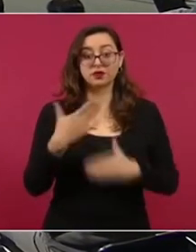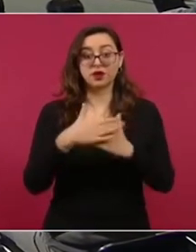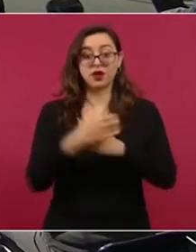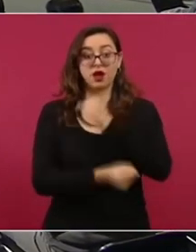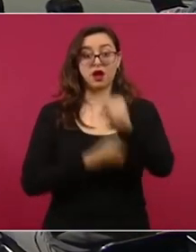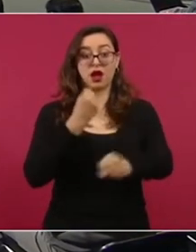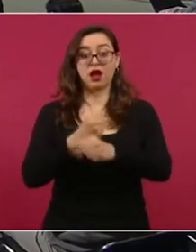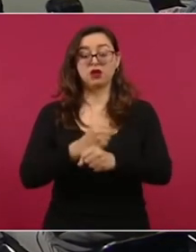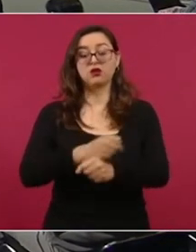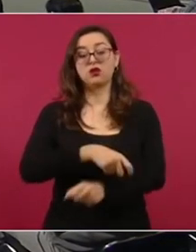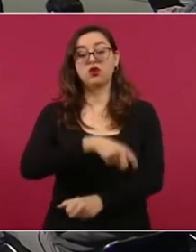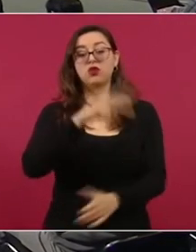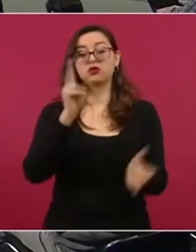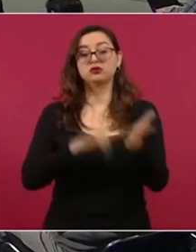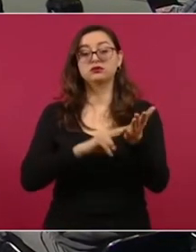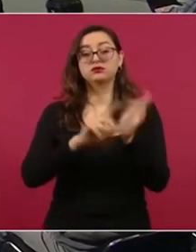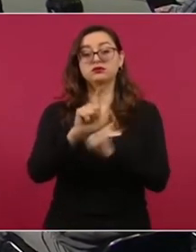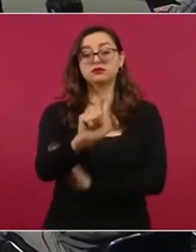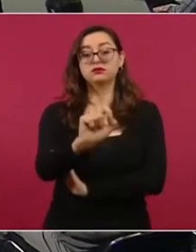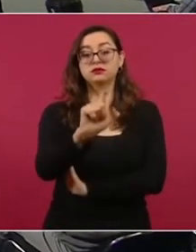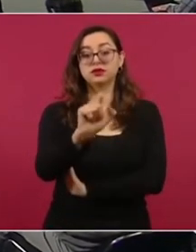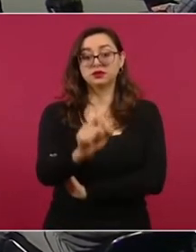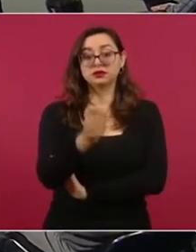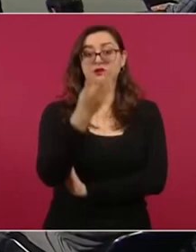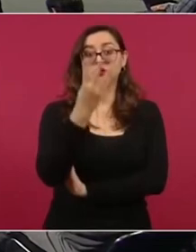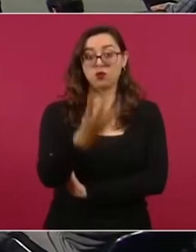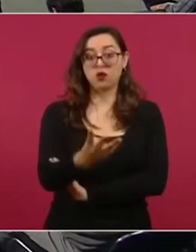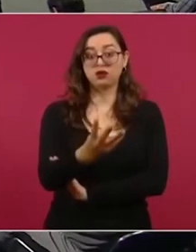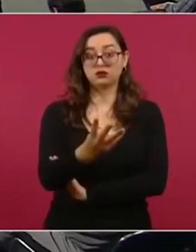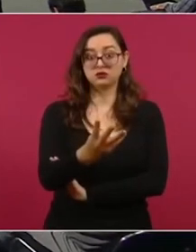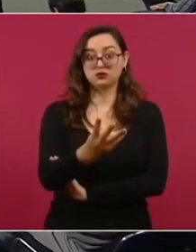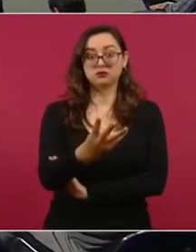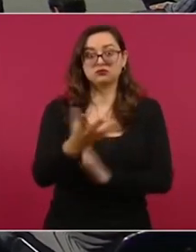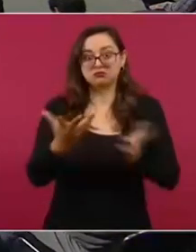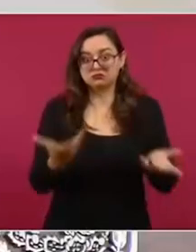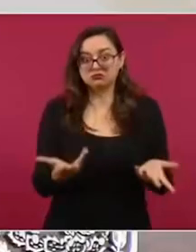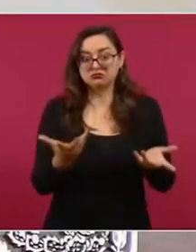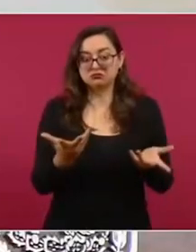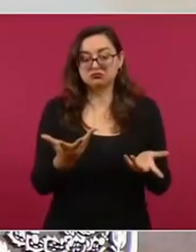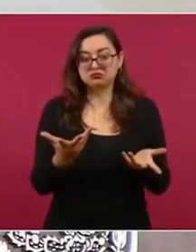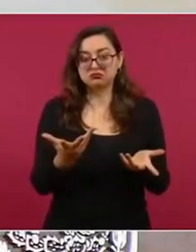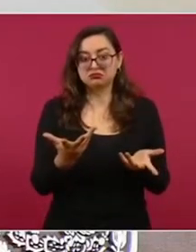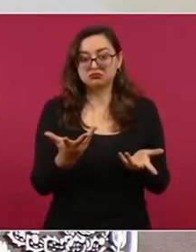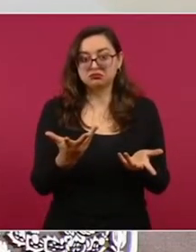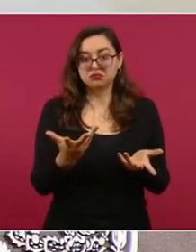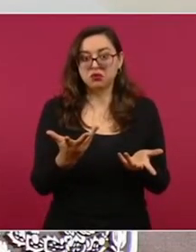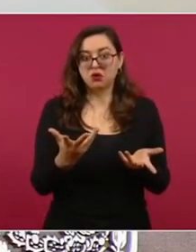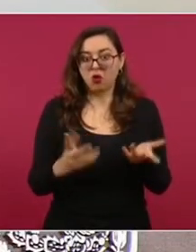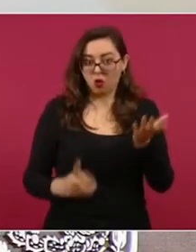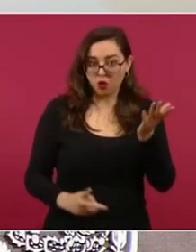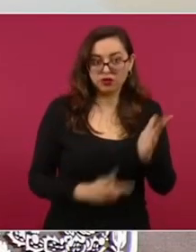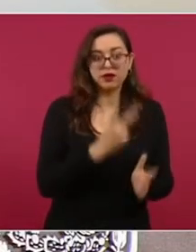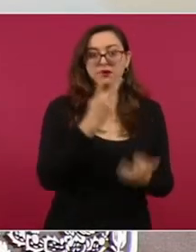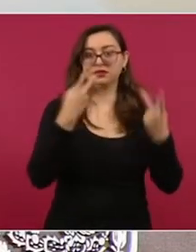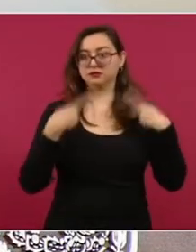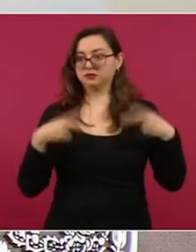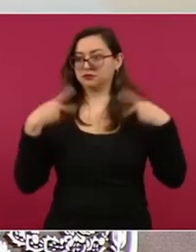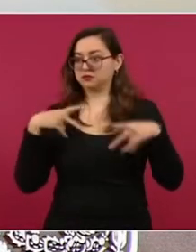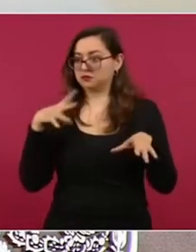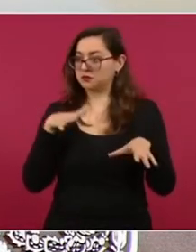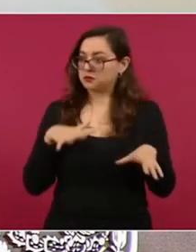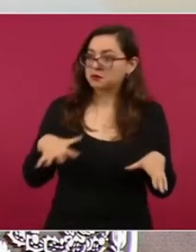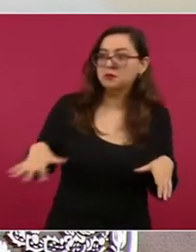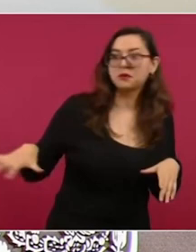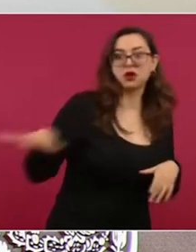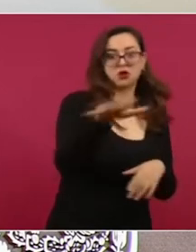pues va a ser también como un referéndum, una consulta. No